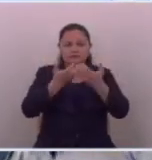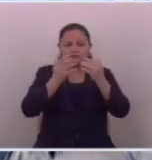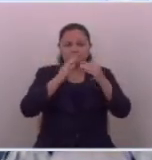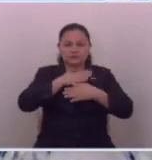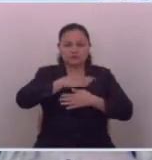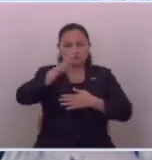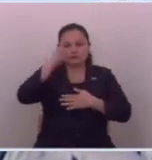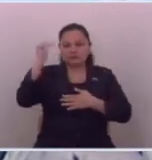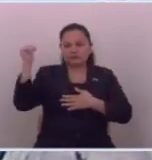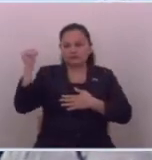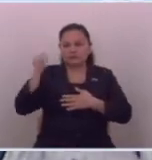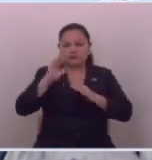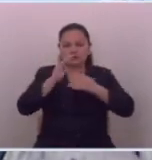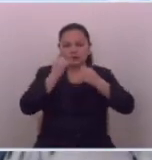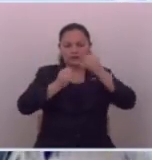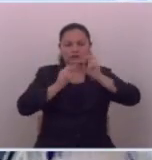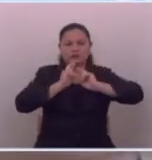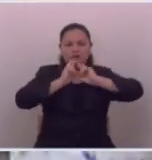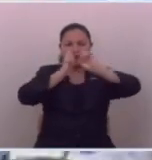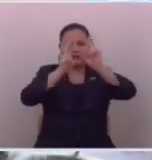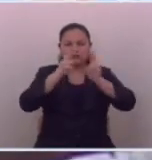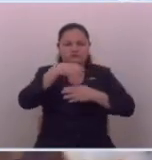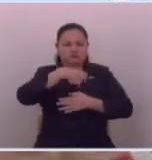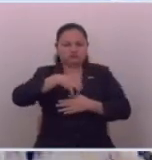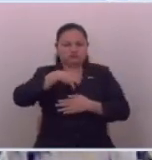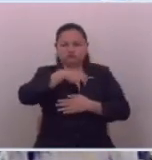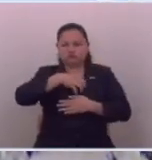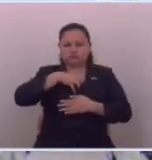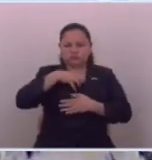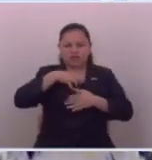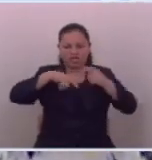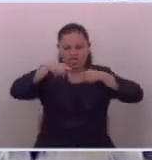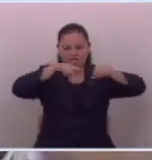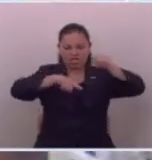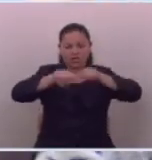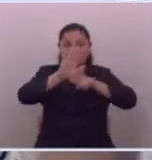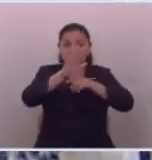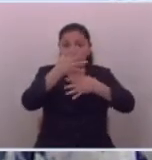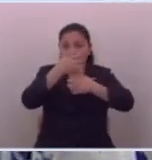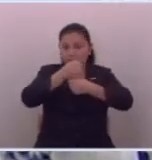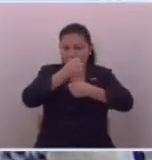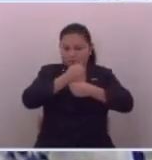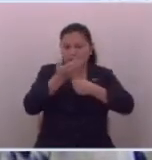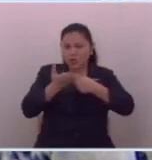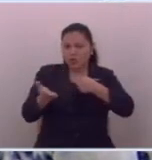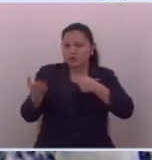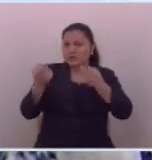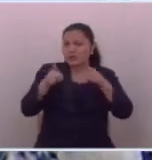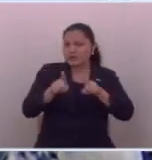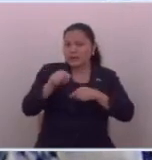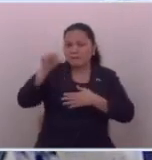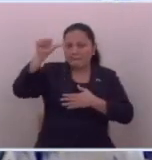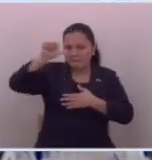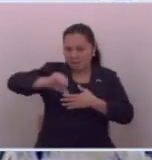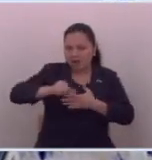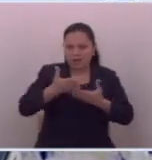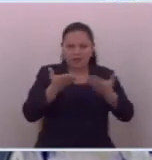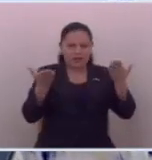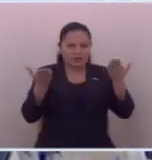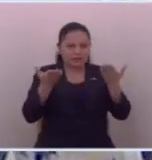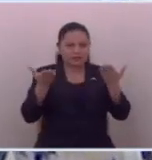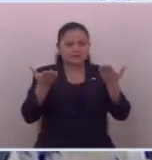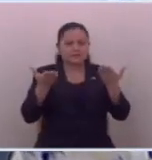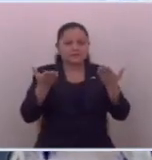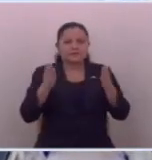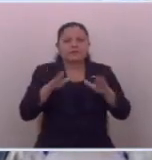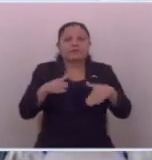país les resulta incómodo porque les señala sus abusos y las cosas que están haciendo mal y para